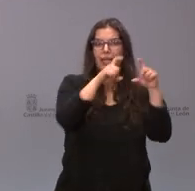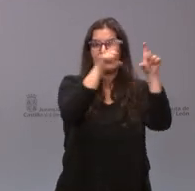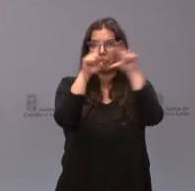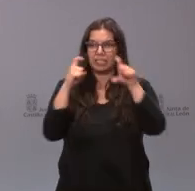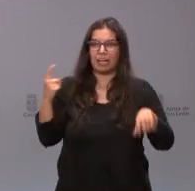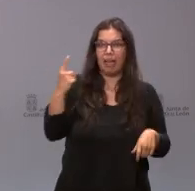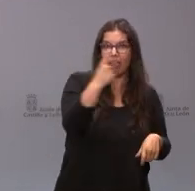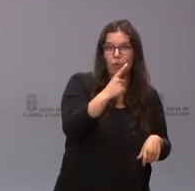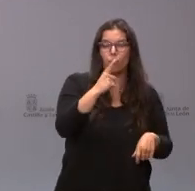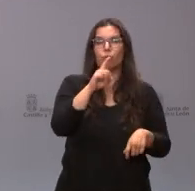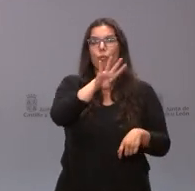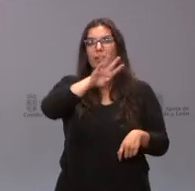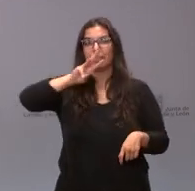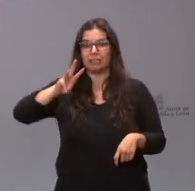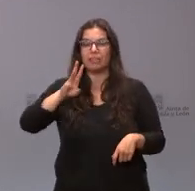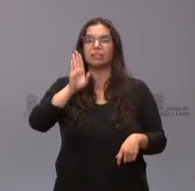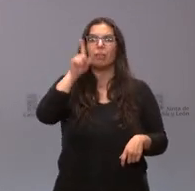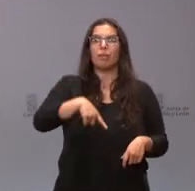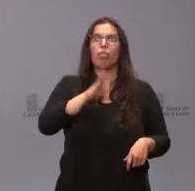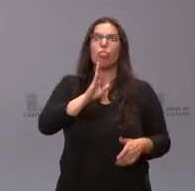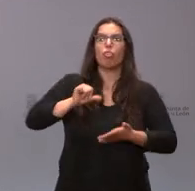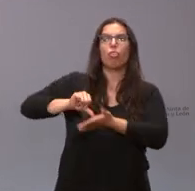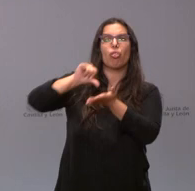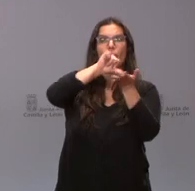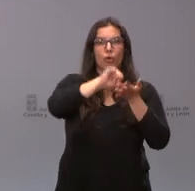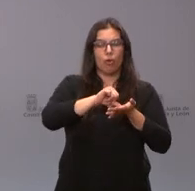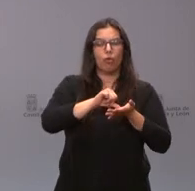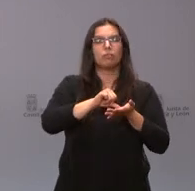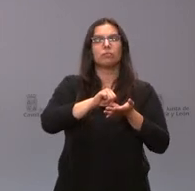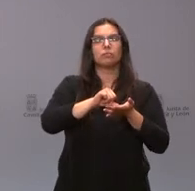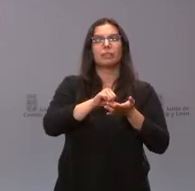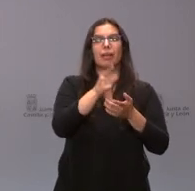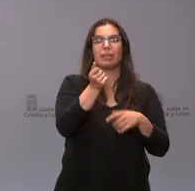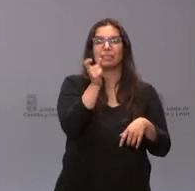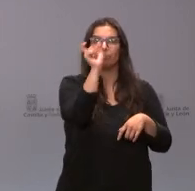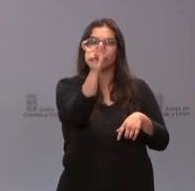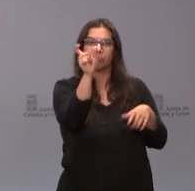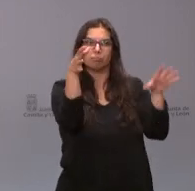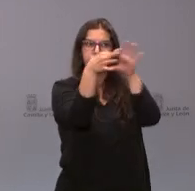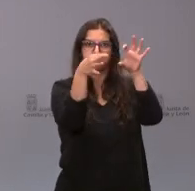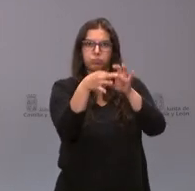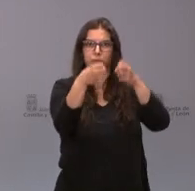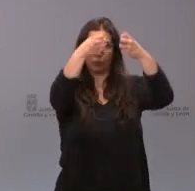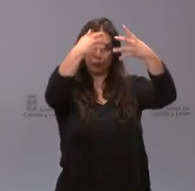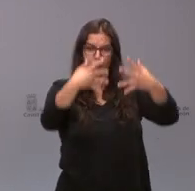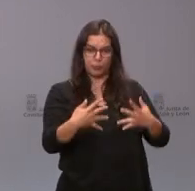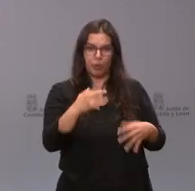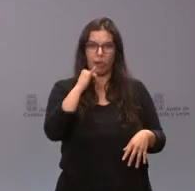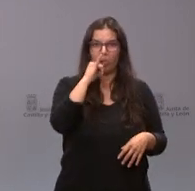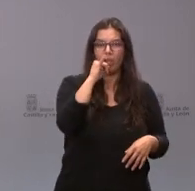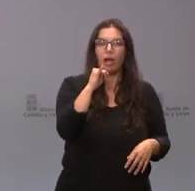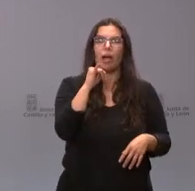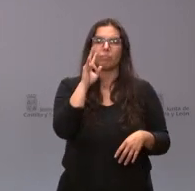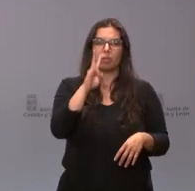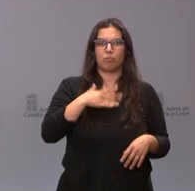con la localización en función de su ubicación y con el importe total de la subvención que se ha